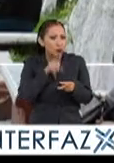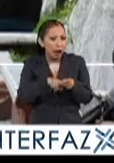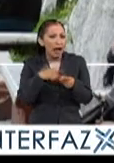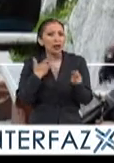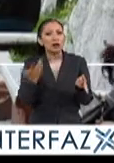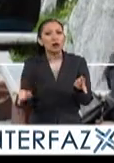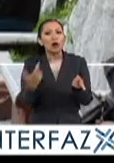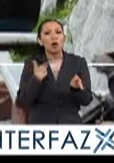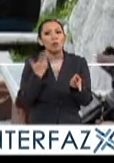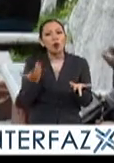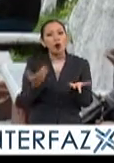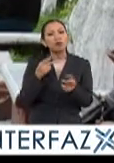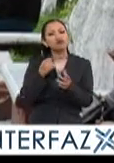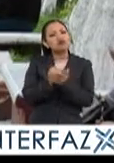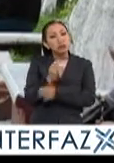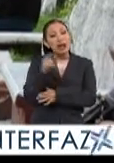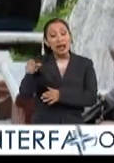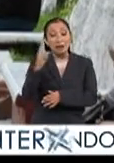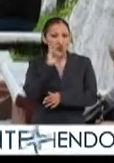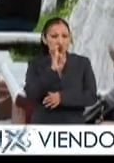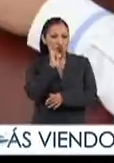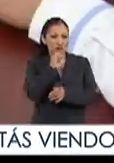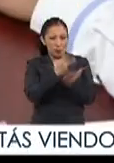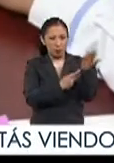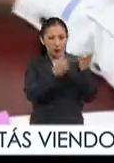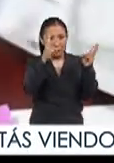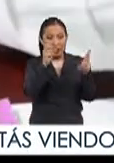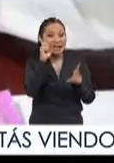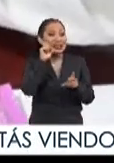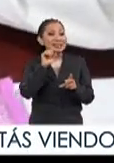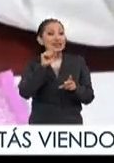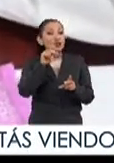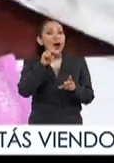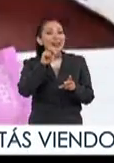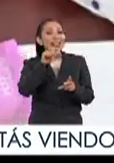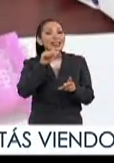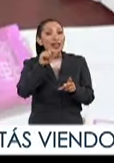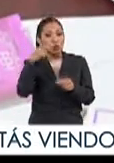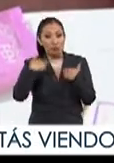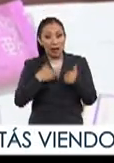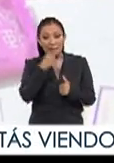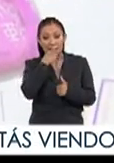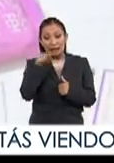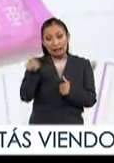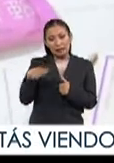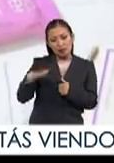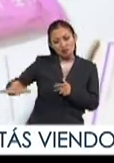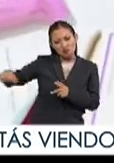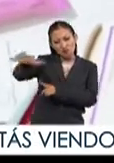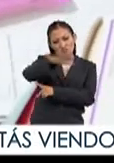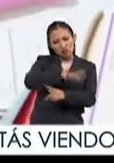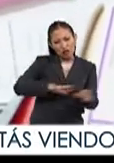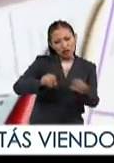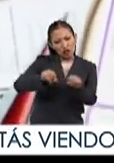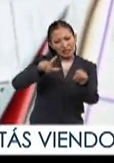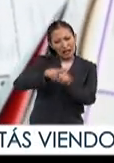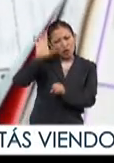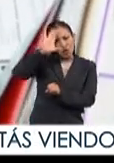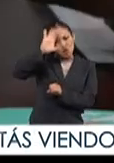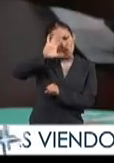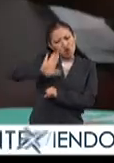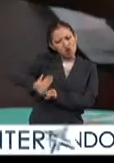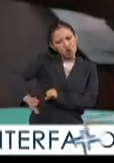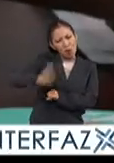la crianza positiva. La académica del Programa de Sexualidad Humana destaca que el contexto sociocultural actual